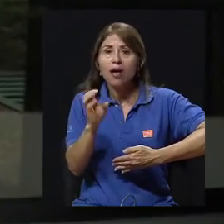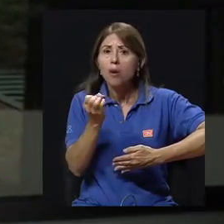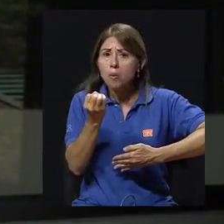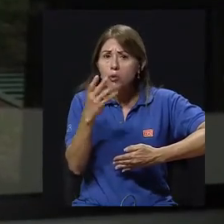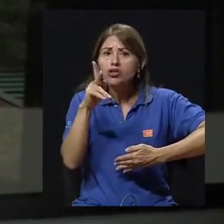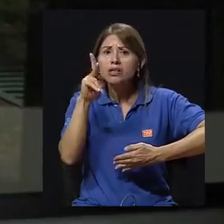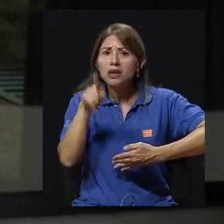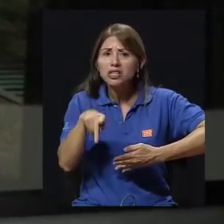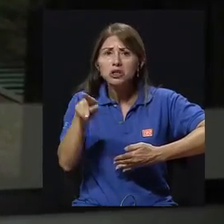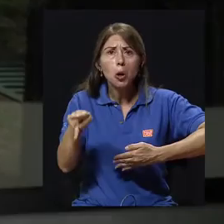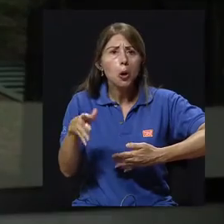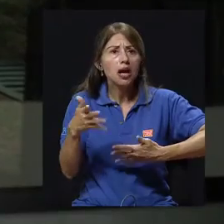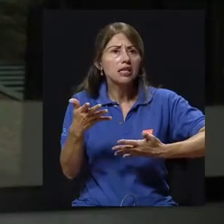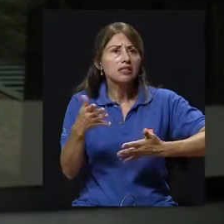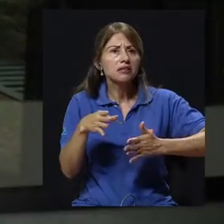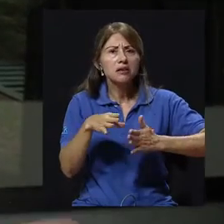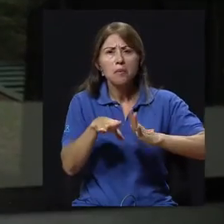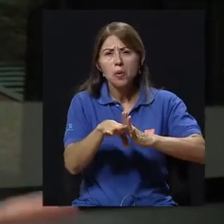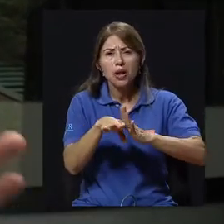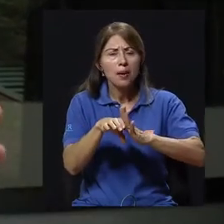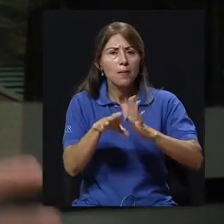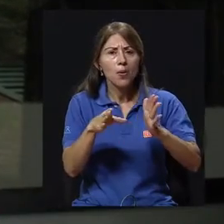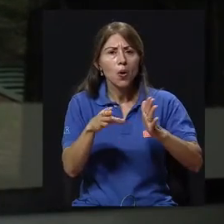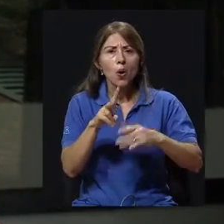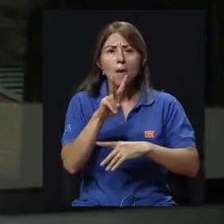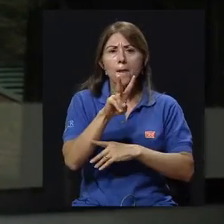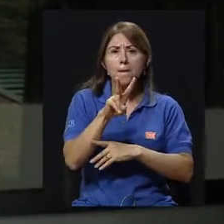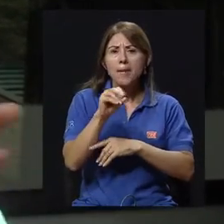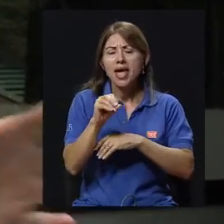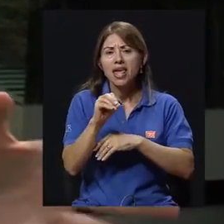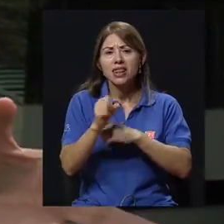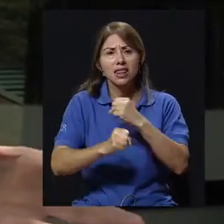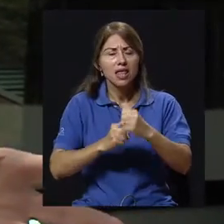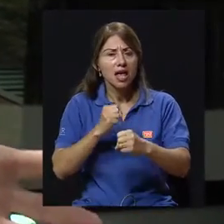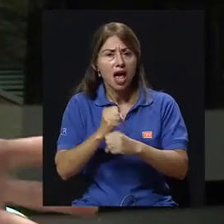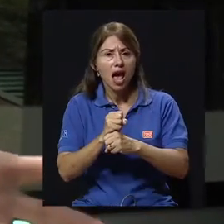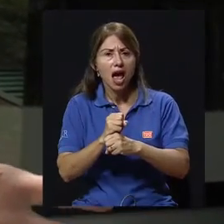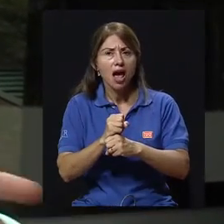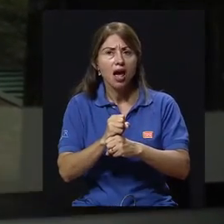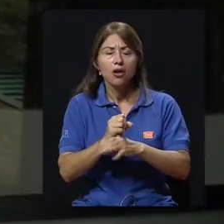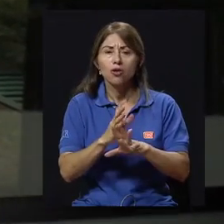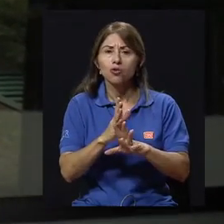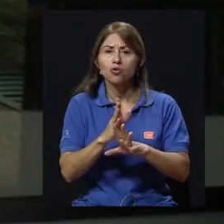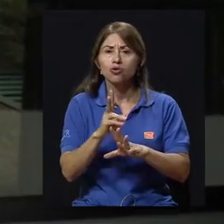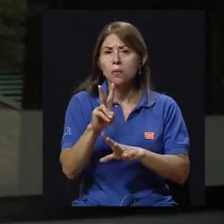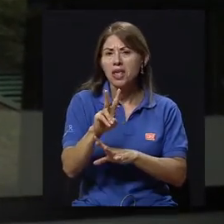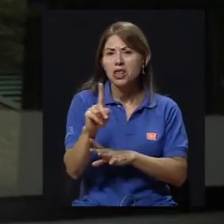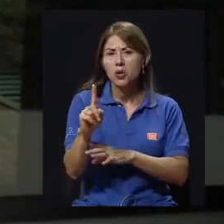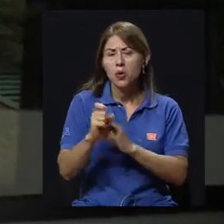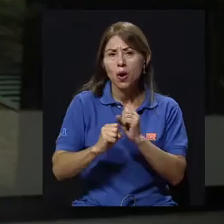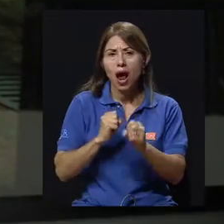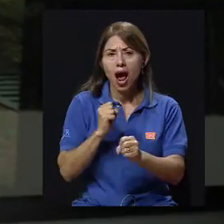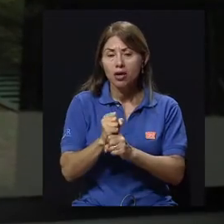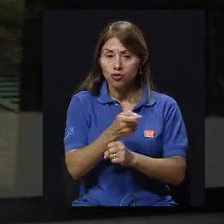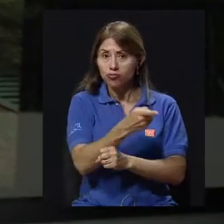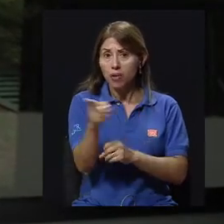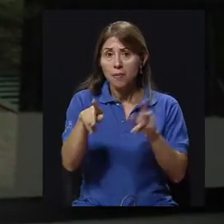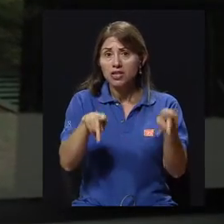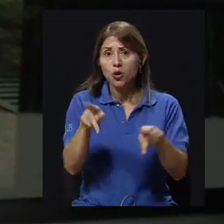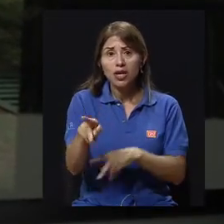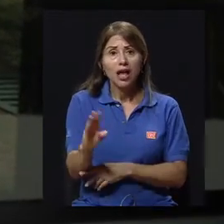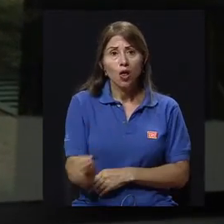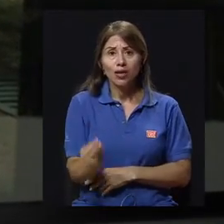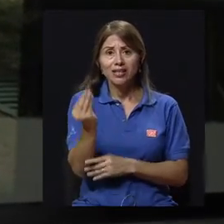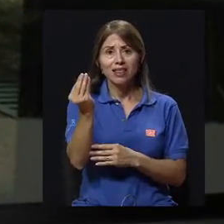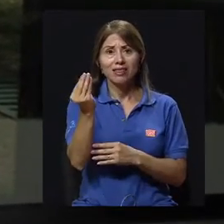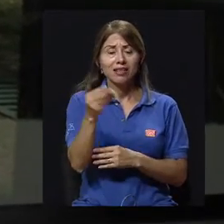muchas personas de 20, entre los 20, 20, 21, 22 adolescentes, de pronto, sin